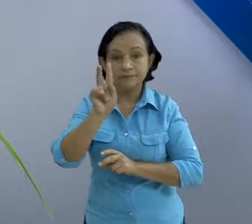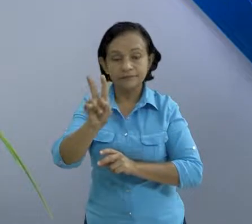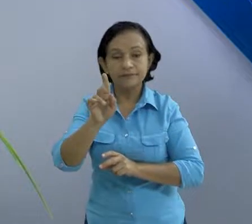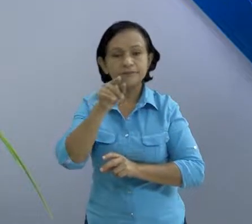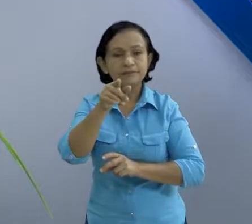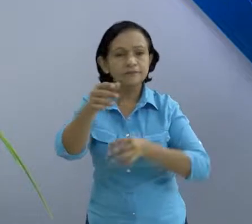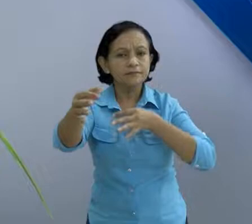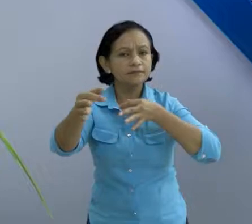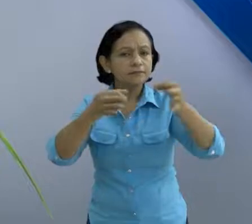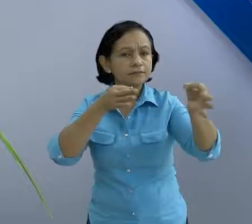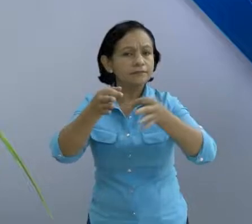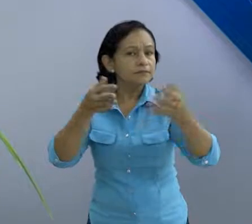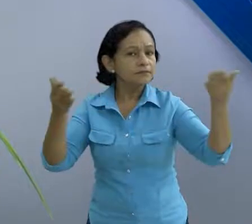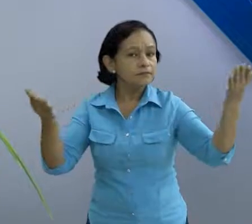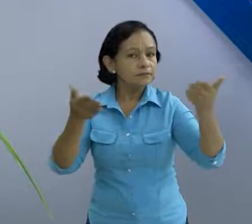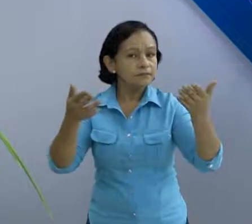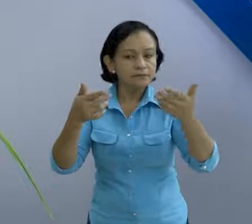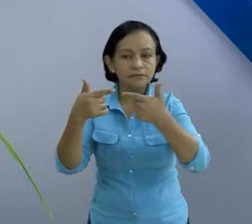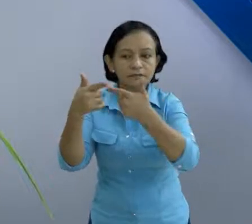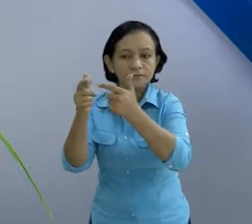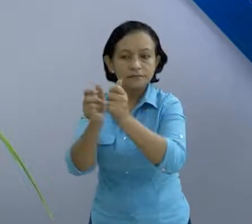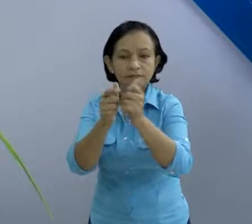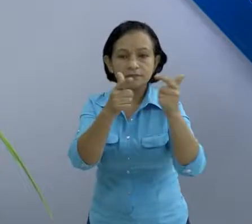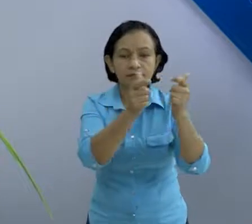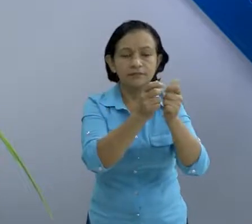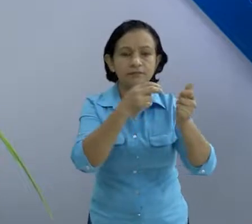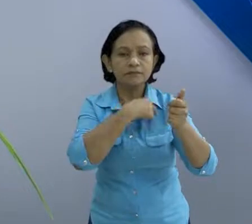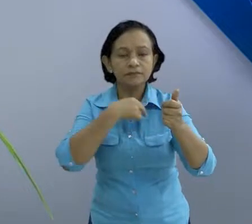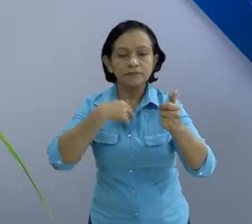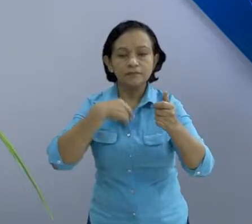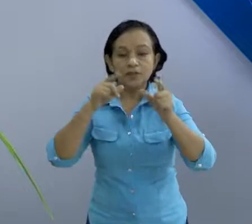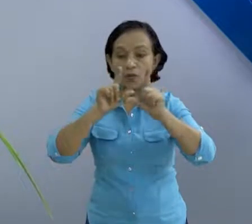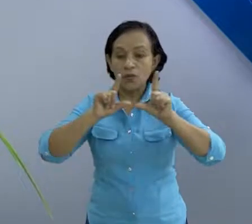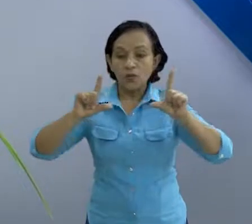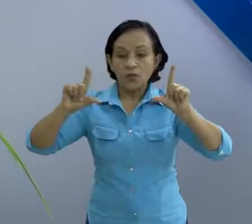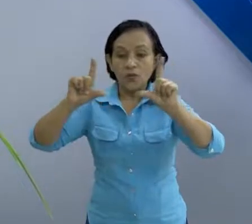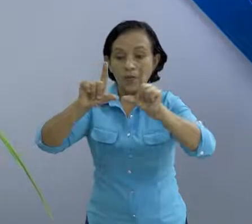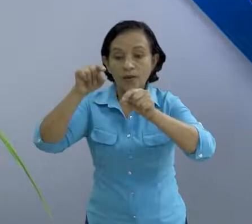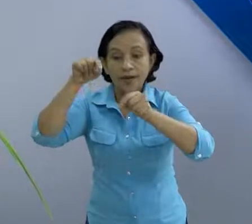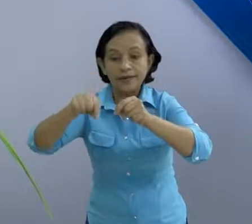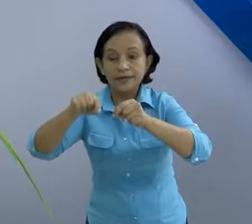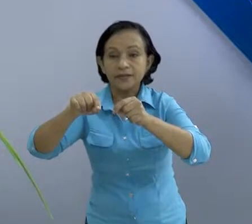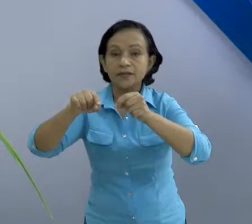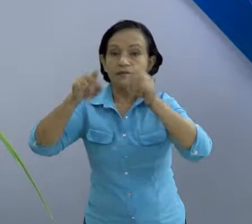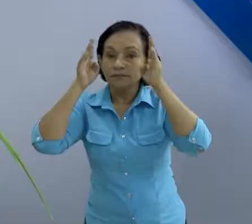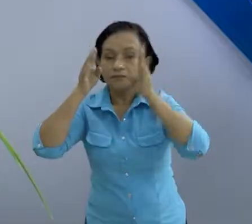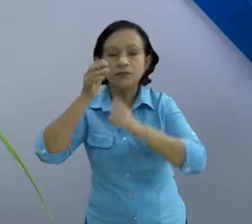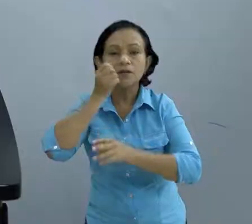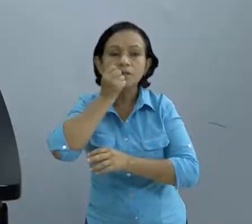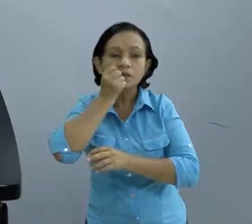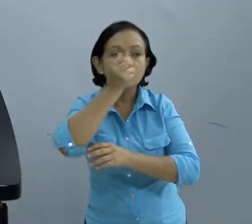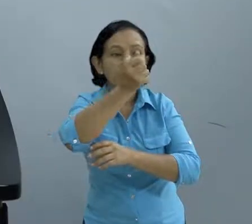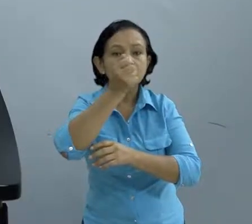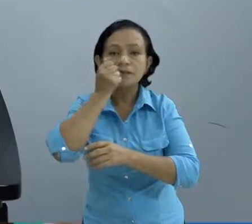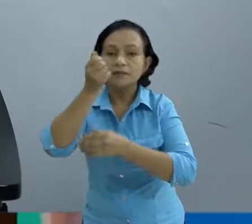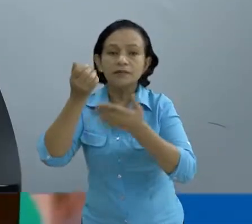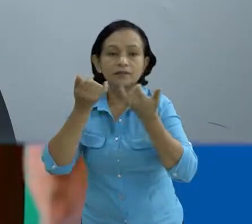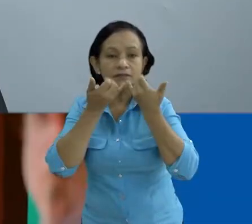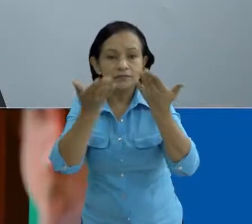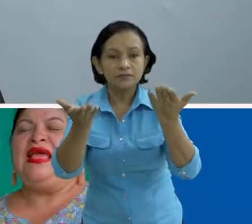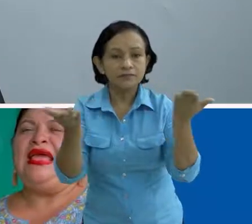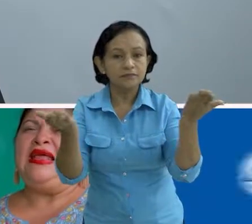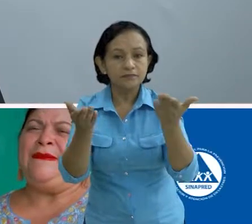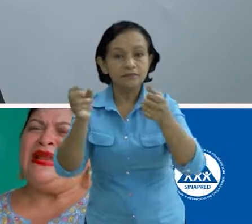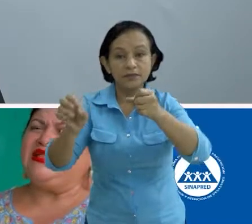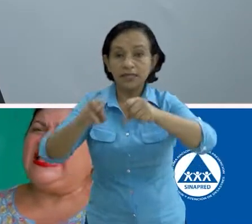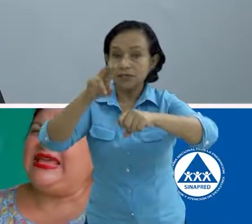cuanto a cómo están conformados y organizados los puestos de mando municipales y comunitarios. Bueno, a nivel